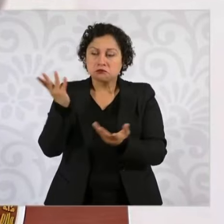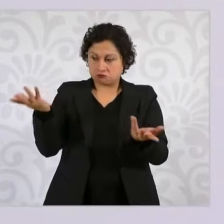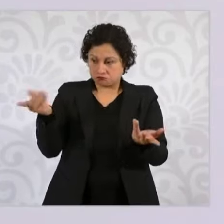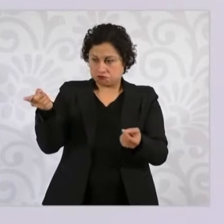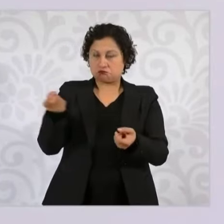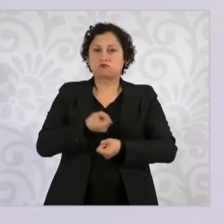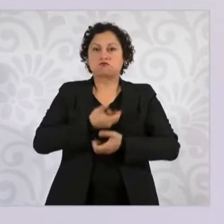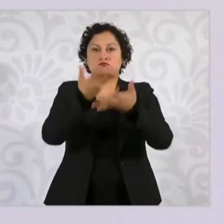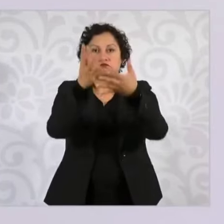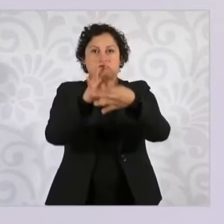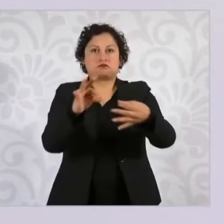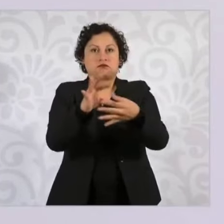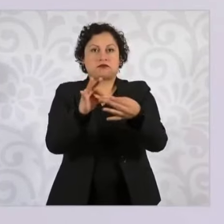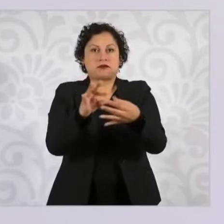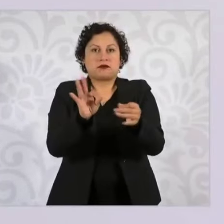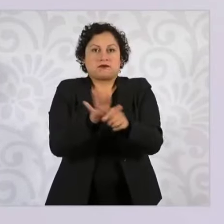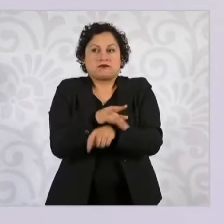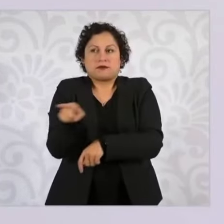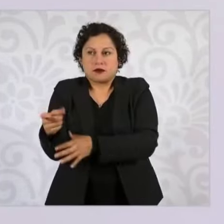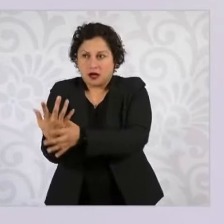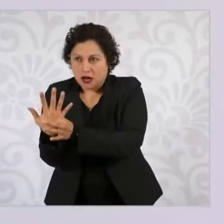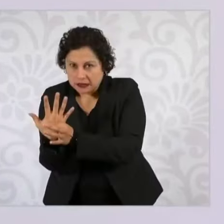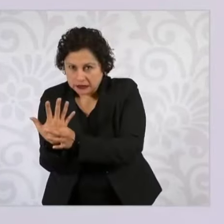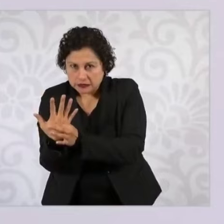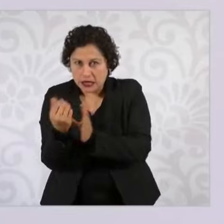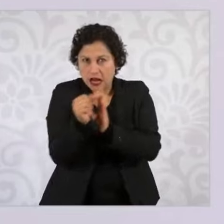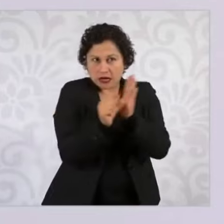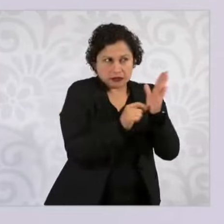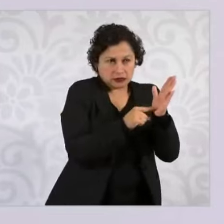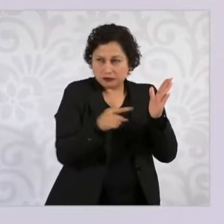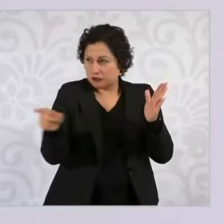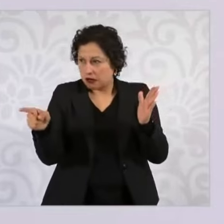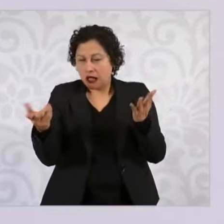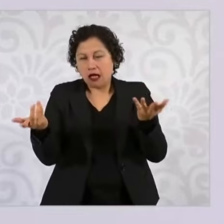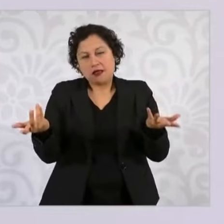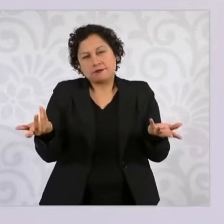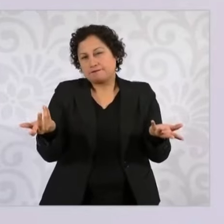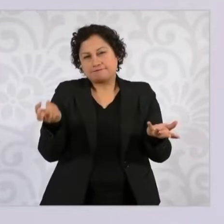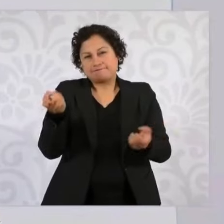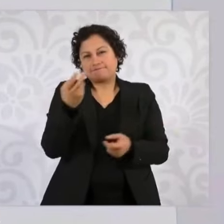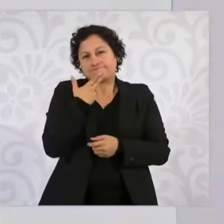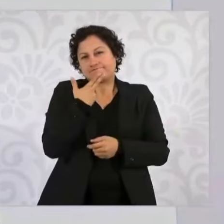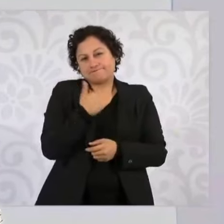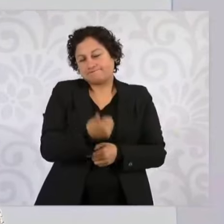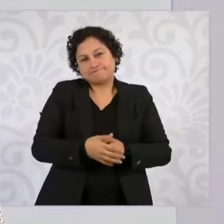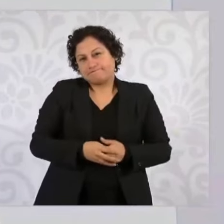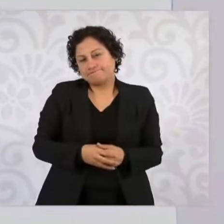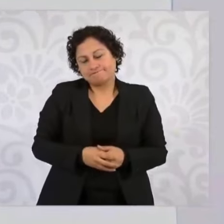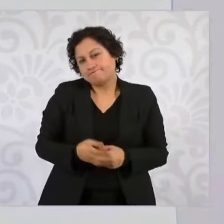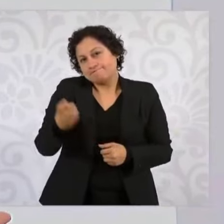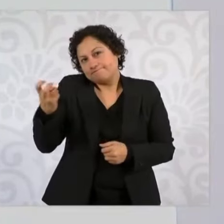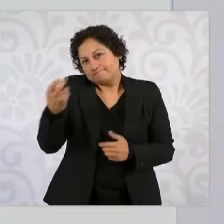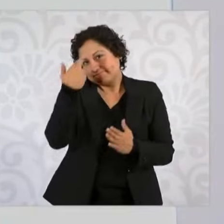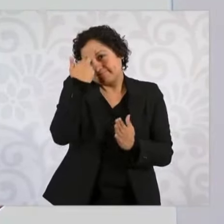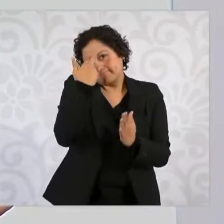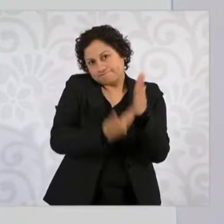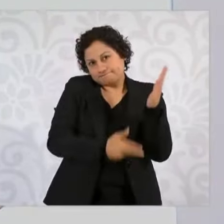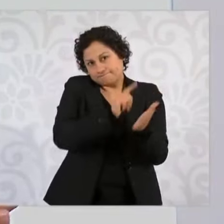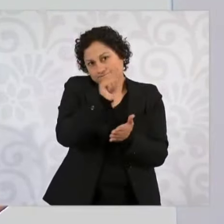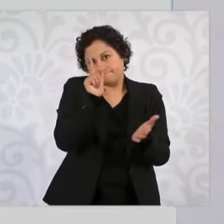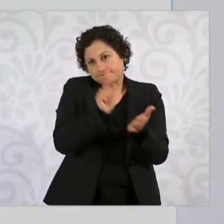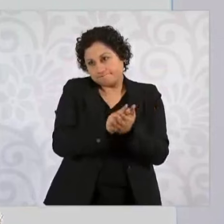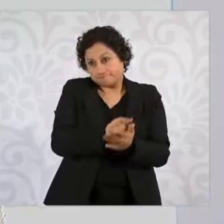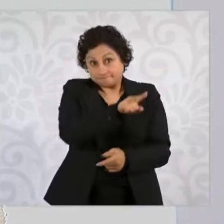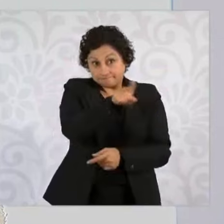Porque no le sirven mucho estas formas de violar la ley para poderse